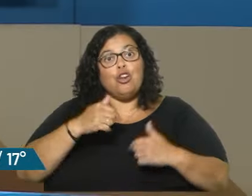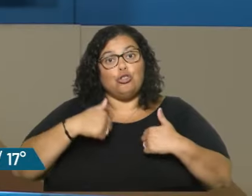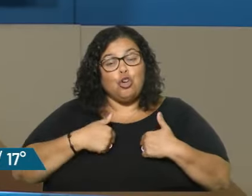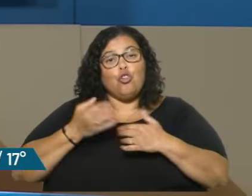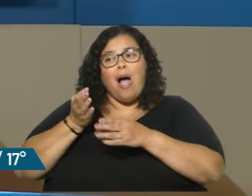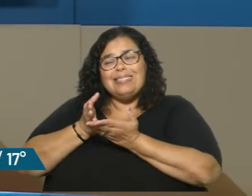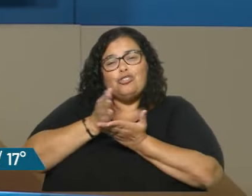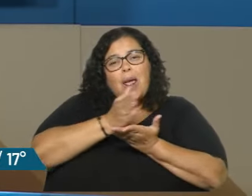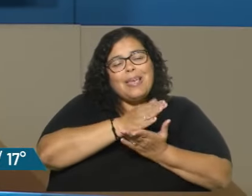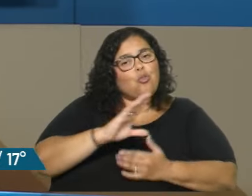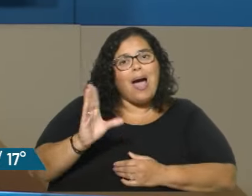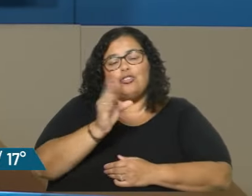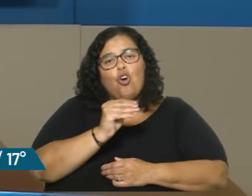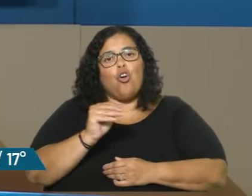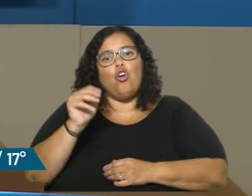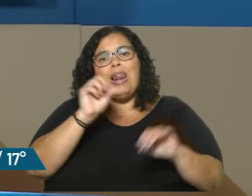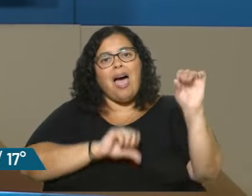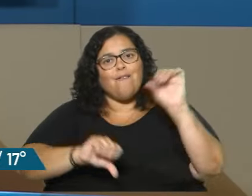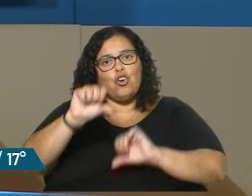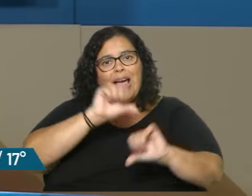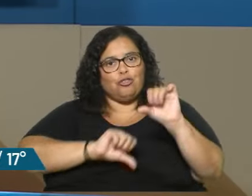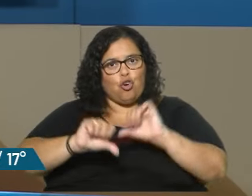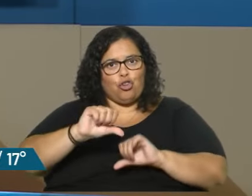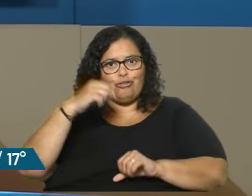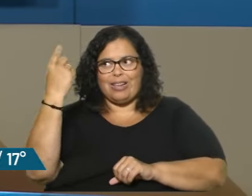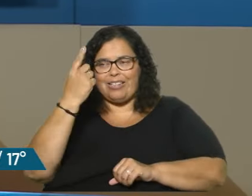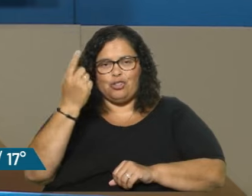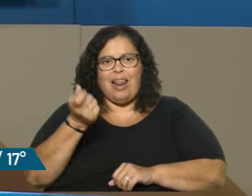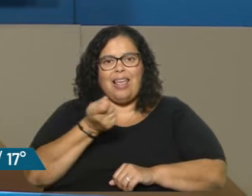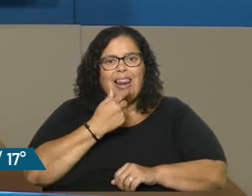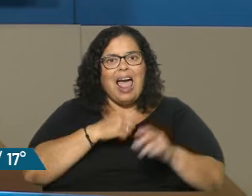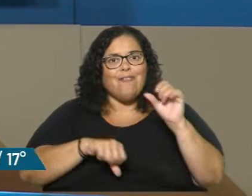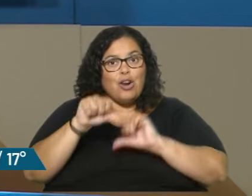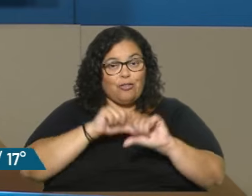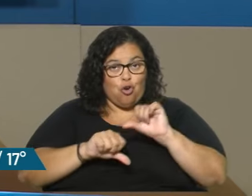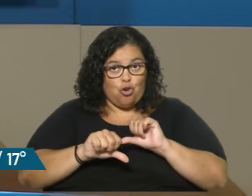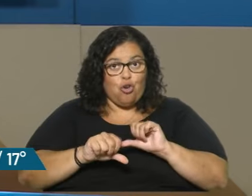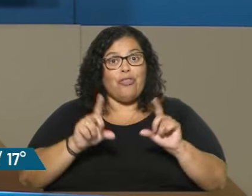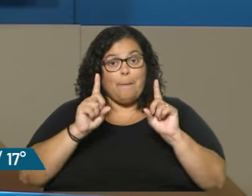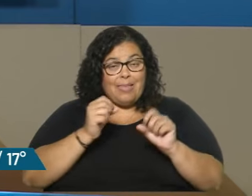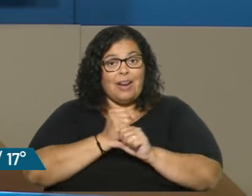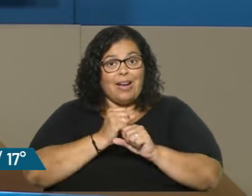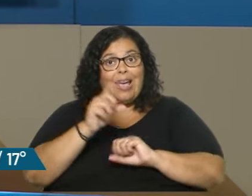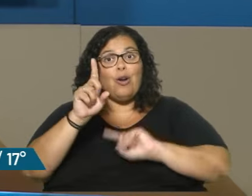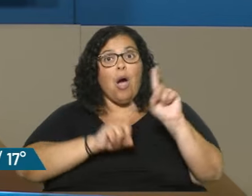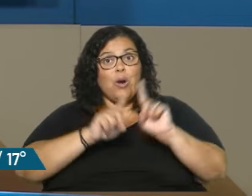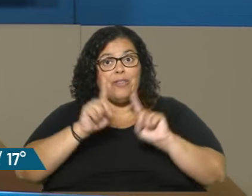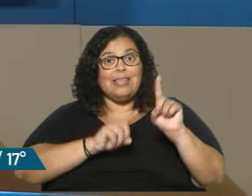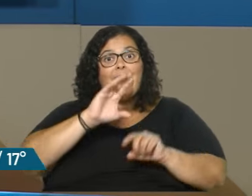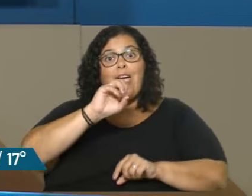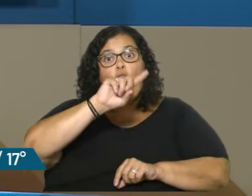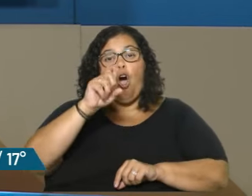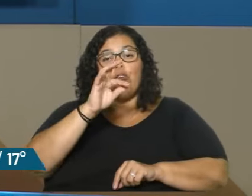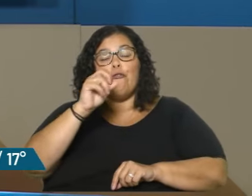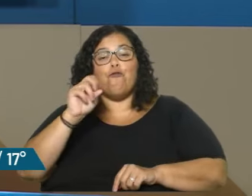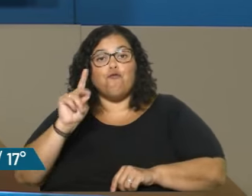laboratorios farmacéuticos multinacionales que tú te imagines. Trabajé hasta con la Universidad de Oxford. Sé lo que estoy hablando.